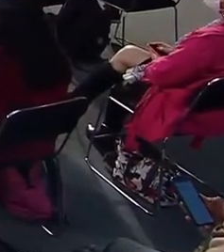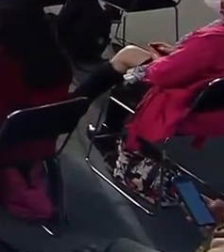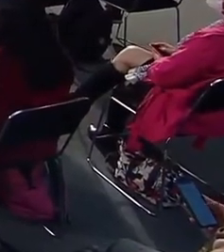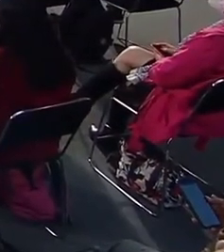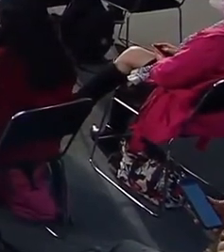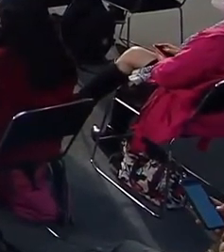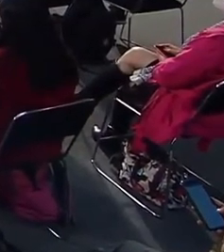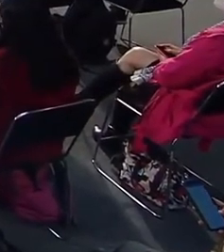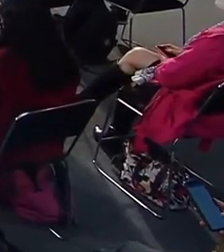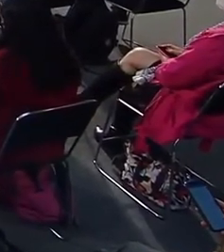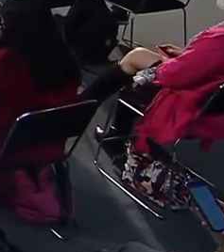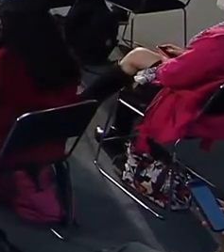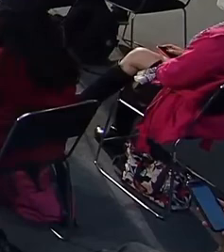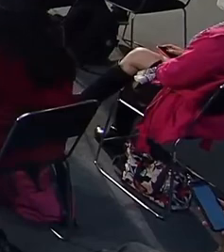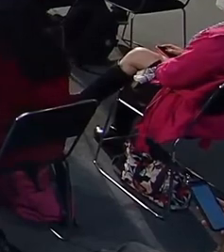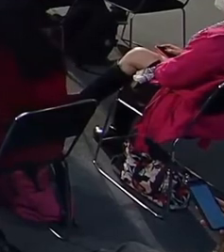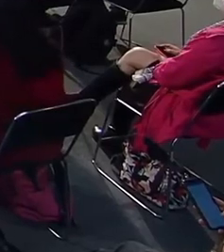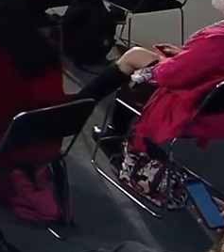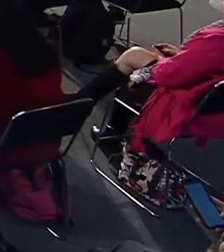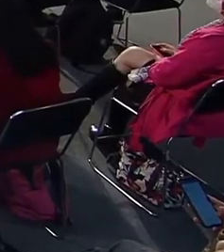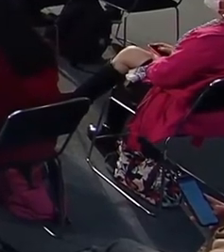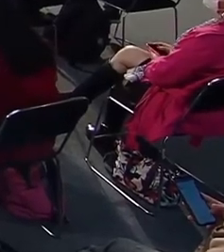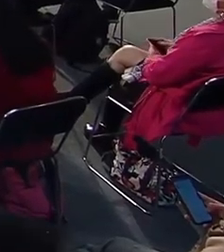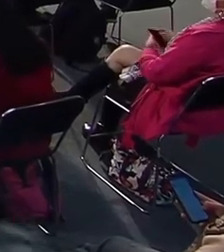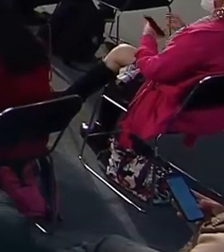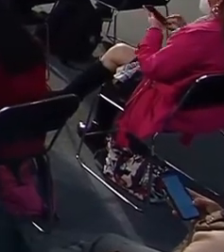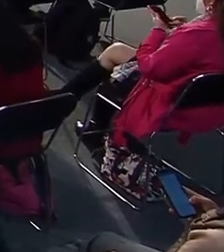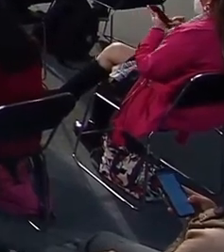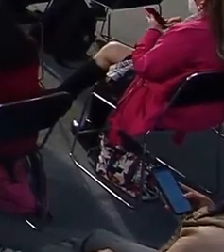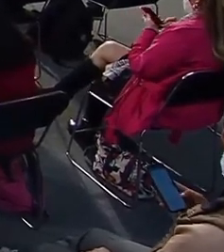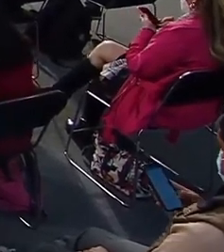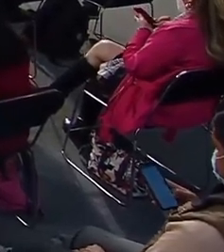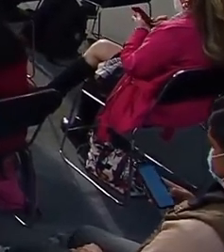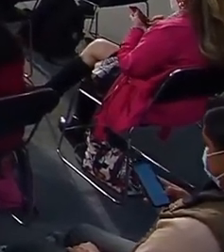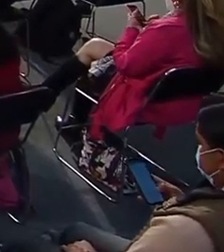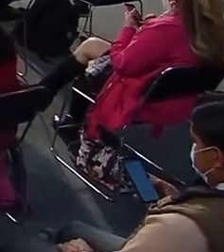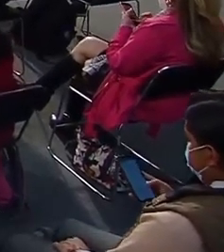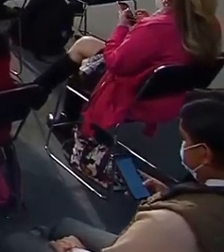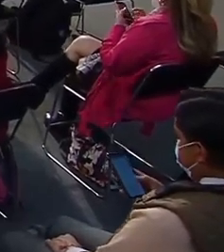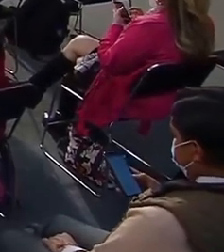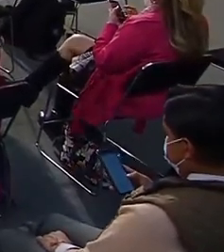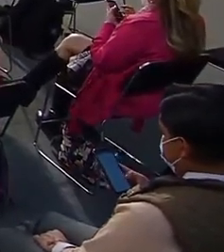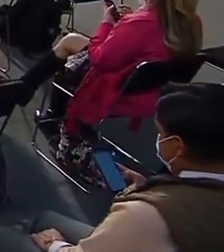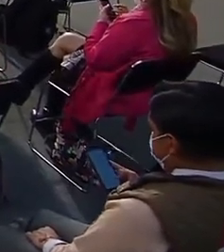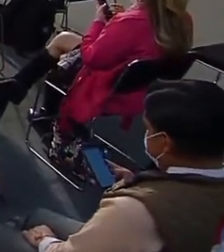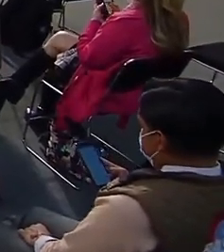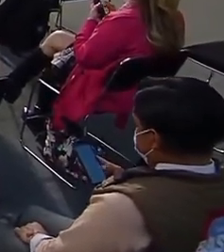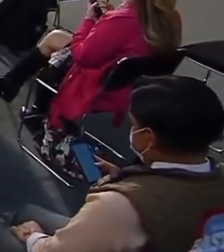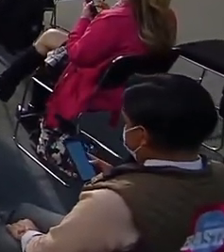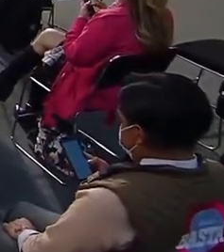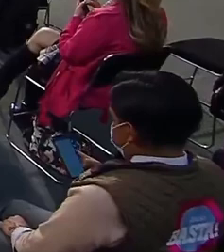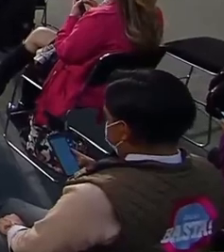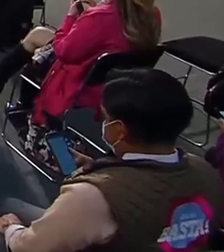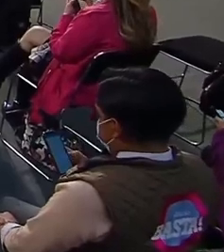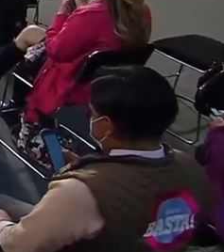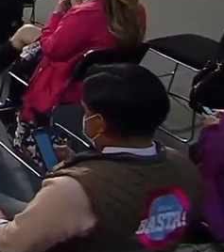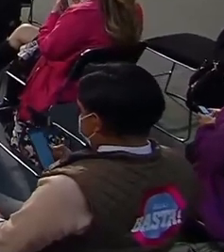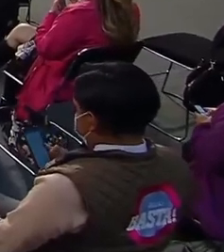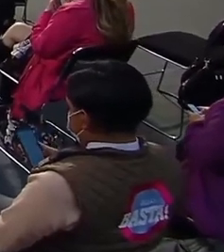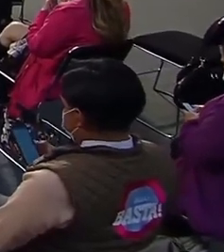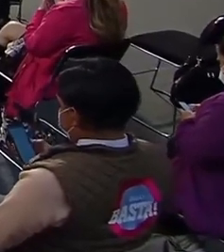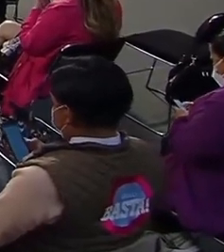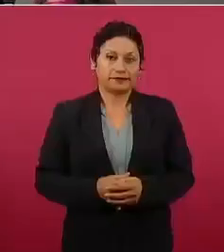especializaran los médicos sino los médicos algunos ya especializados